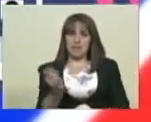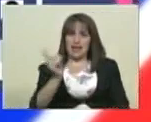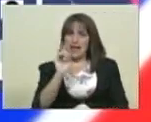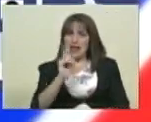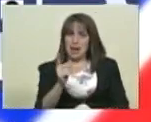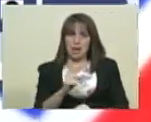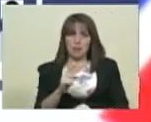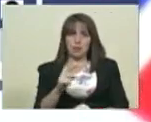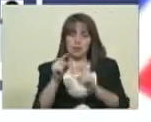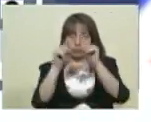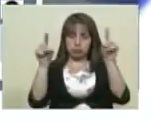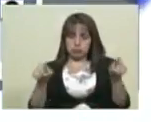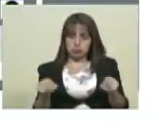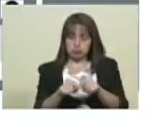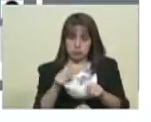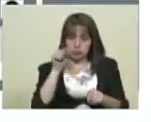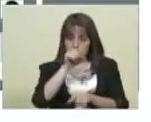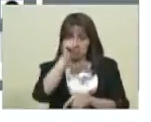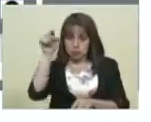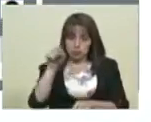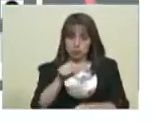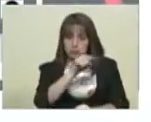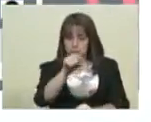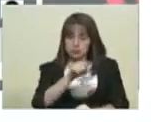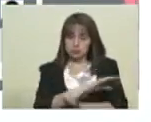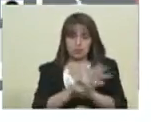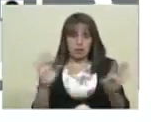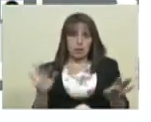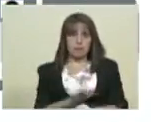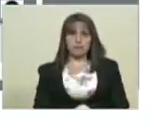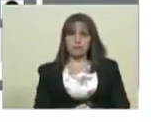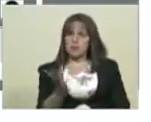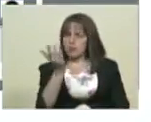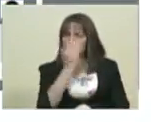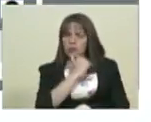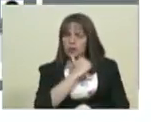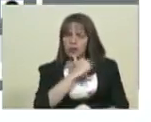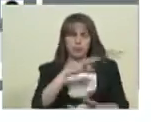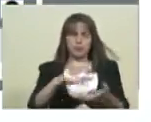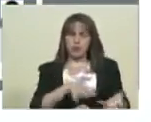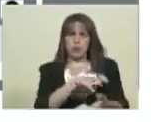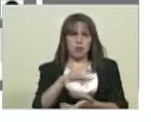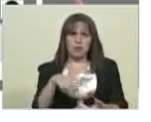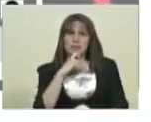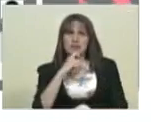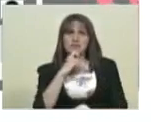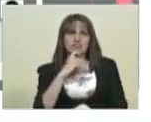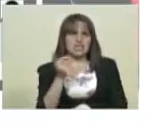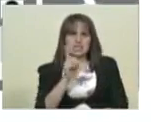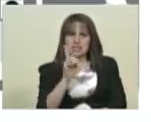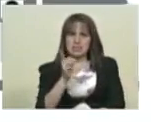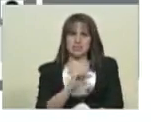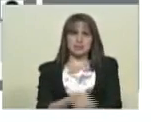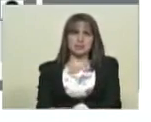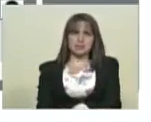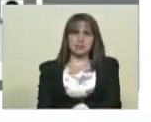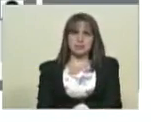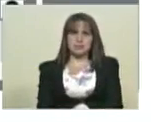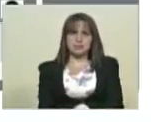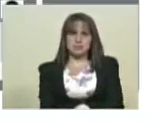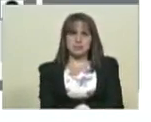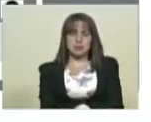le lleva a la otra. Así que no creo que haya ningún tipo de complicación. Y honestamente,